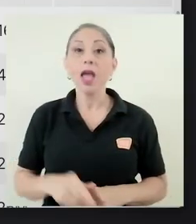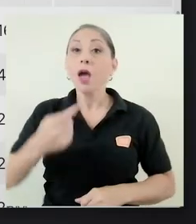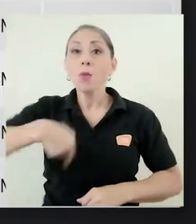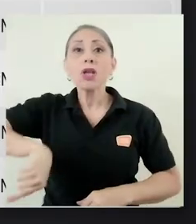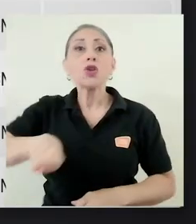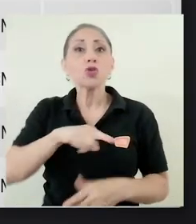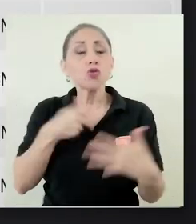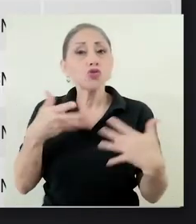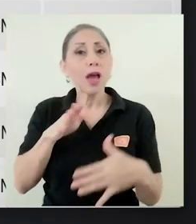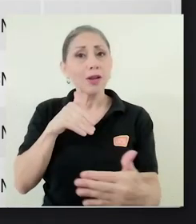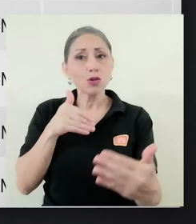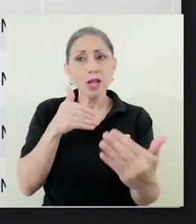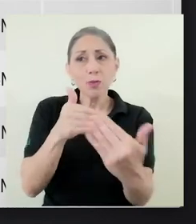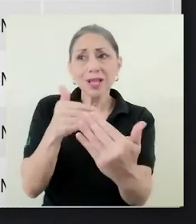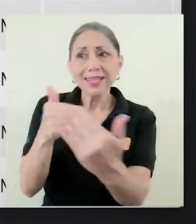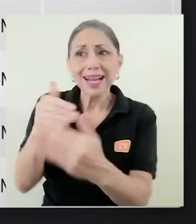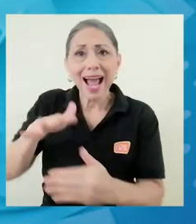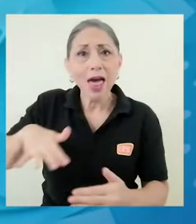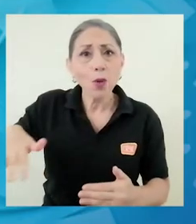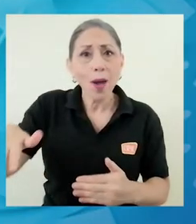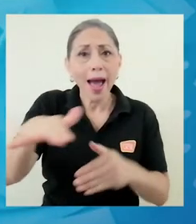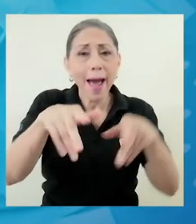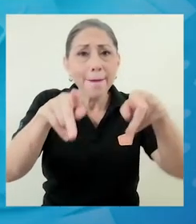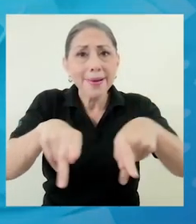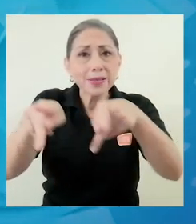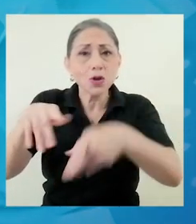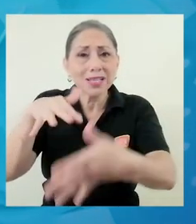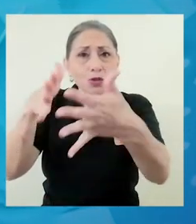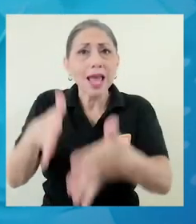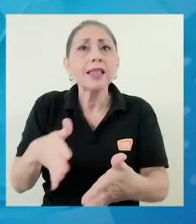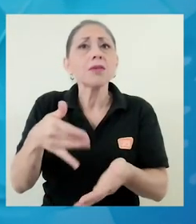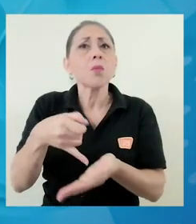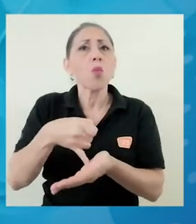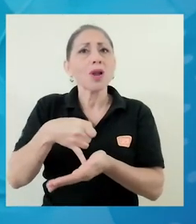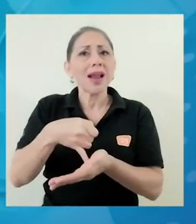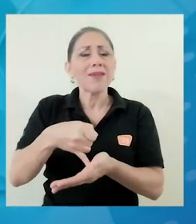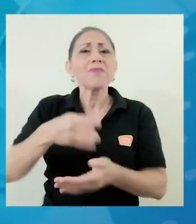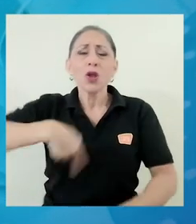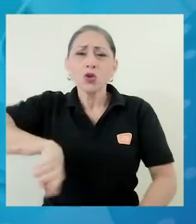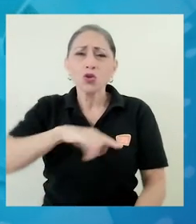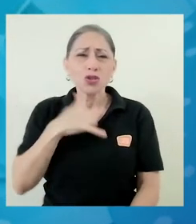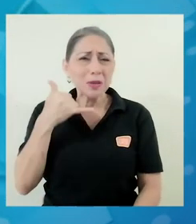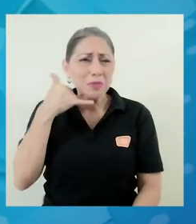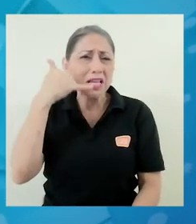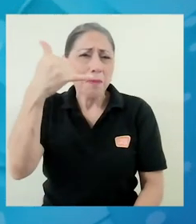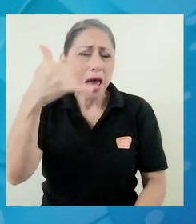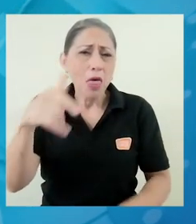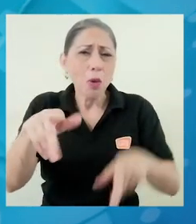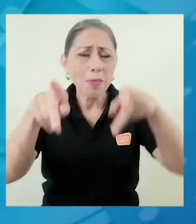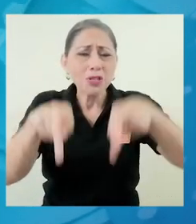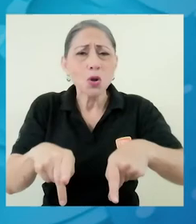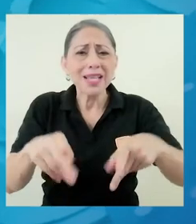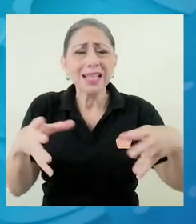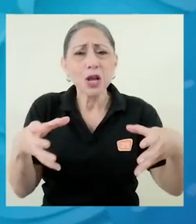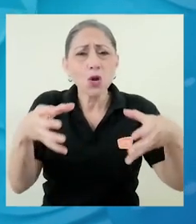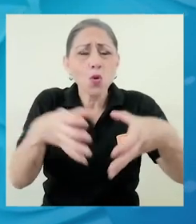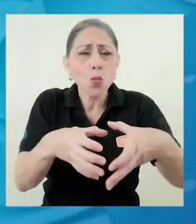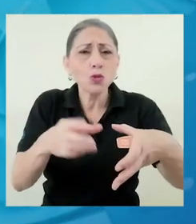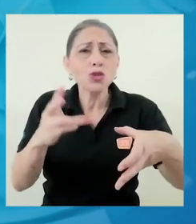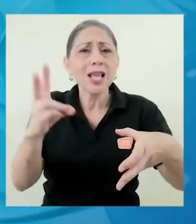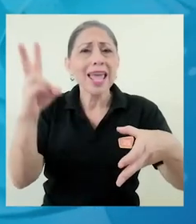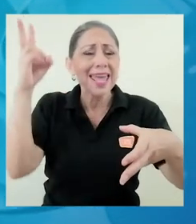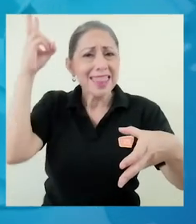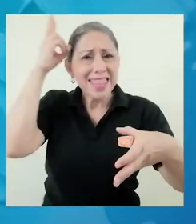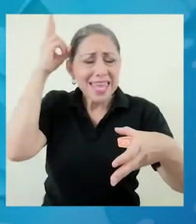un sector de la población estudiantil muy vulnerable hemos llamado muchachos de regiones indígenas de